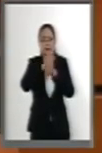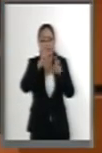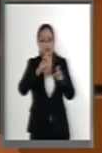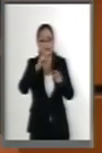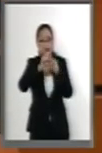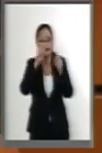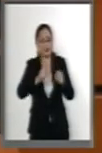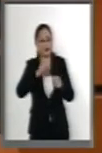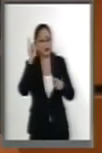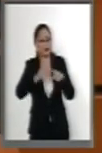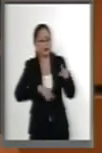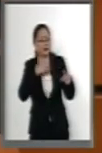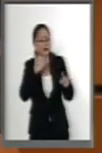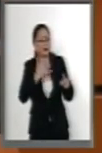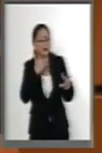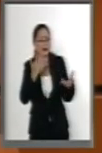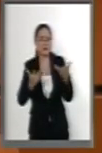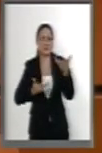anticorrupción.